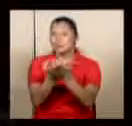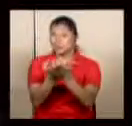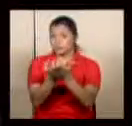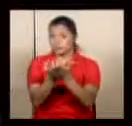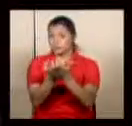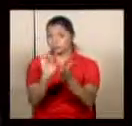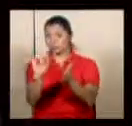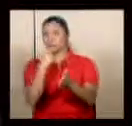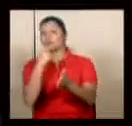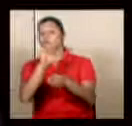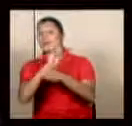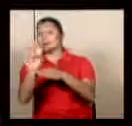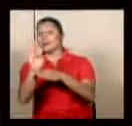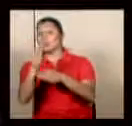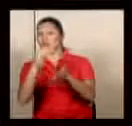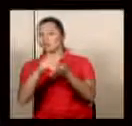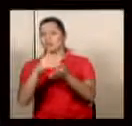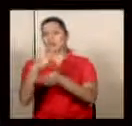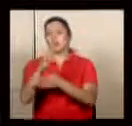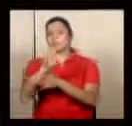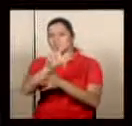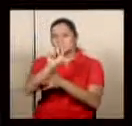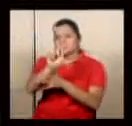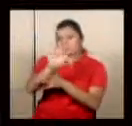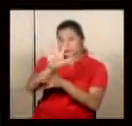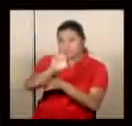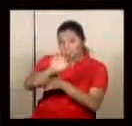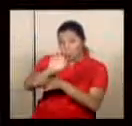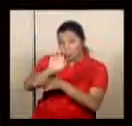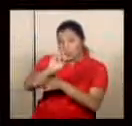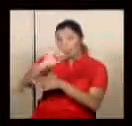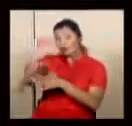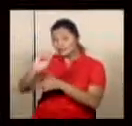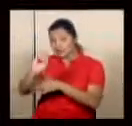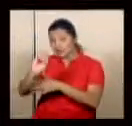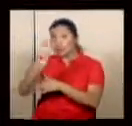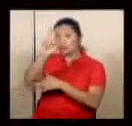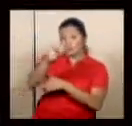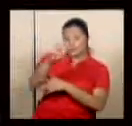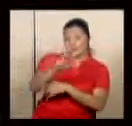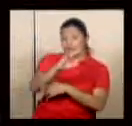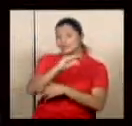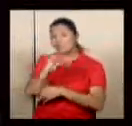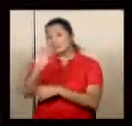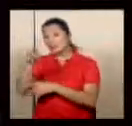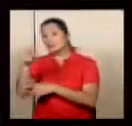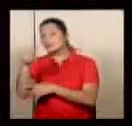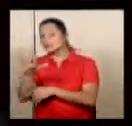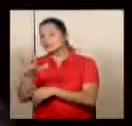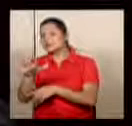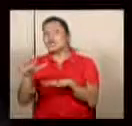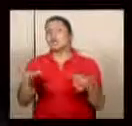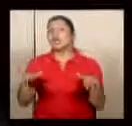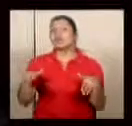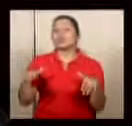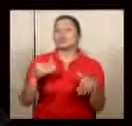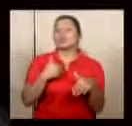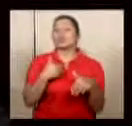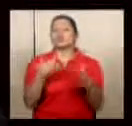proyecta, el Banco Central va a andar en el orden del 3.5 tanto en el 2014 como en el 2015, o sea, no hay una expectativa a mi juicio más